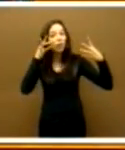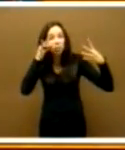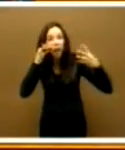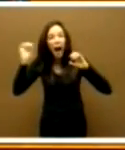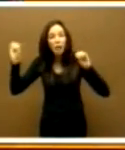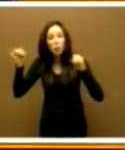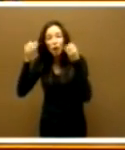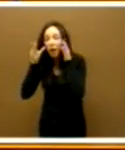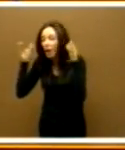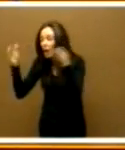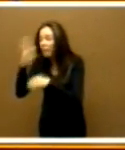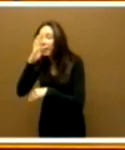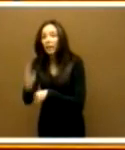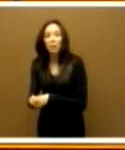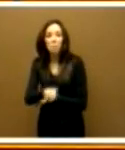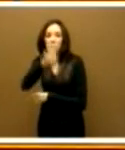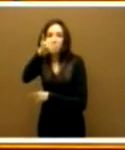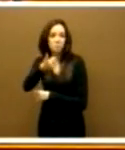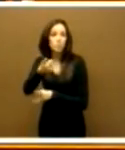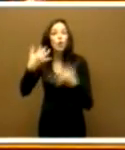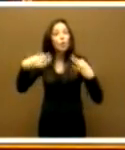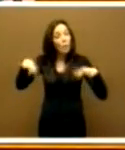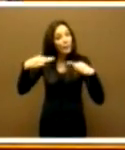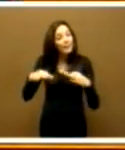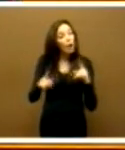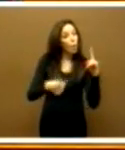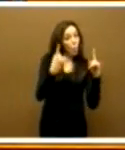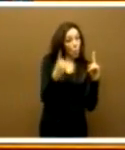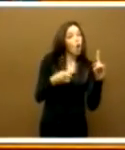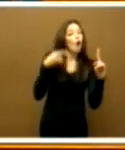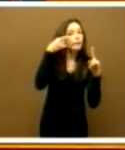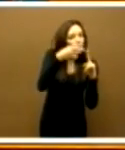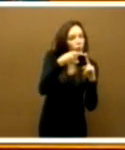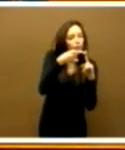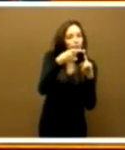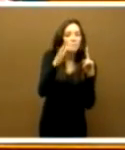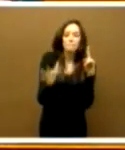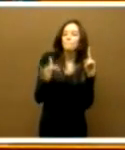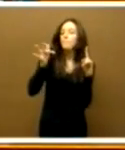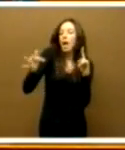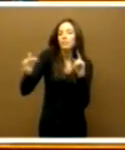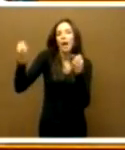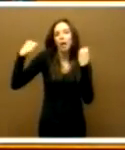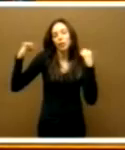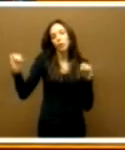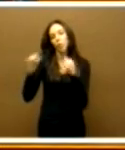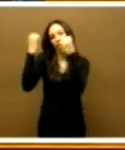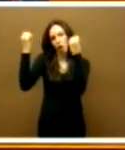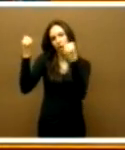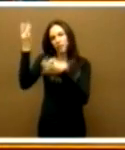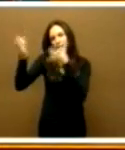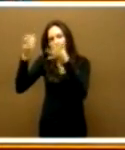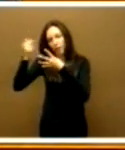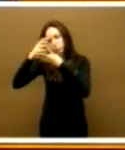Lo lógico y lo normal es que cada objetivo vaya acompañado de unas actuaciones y estas con su